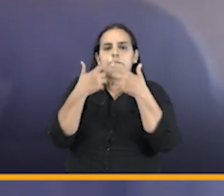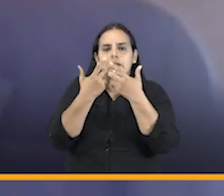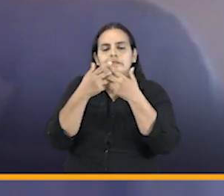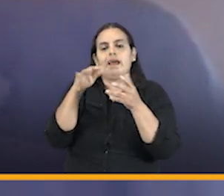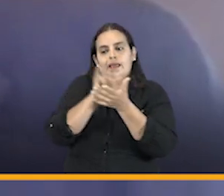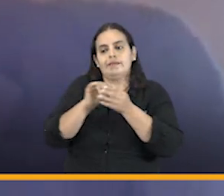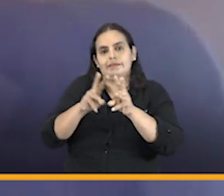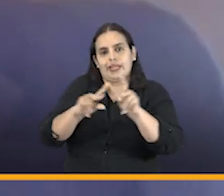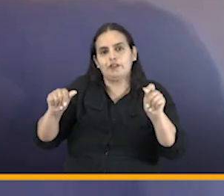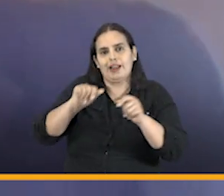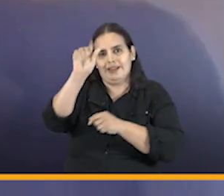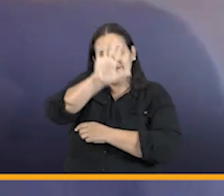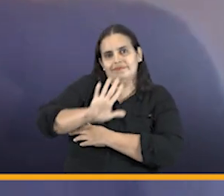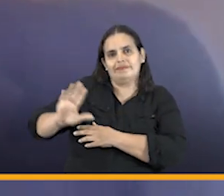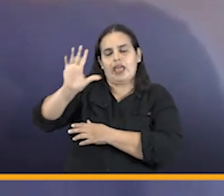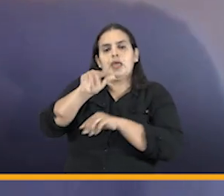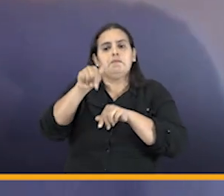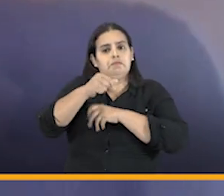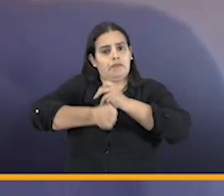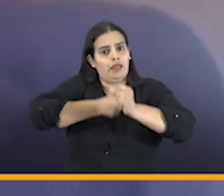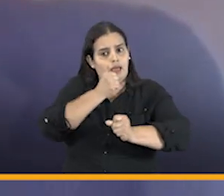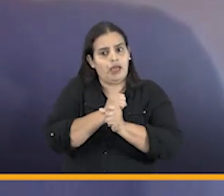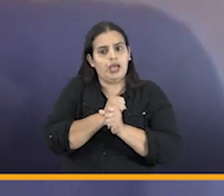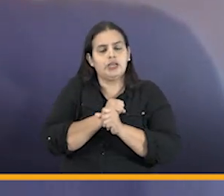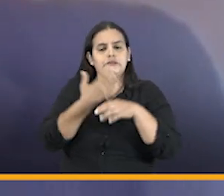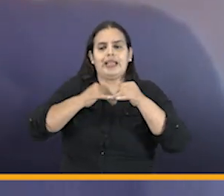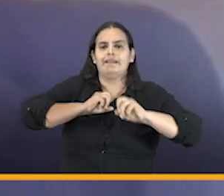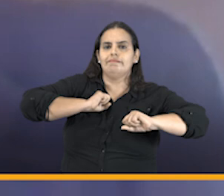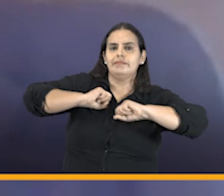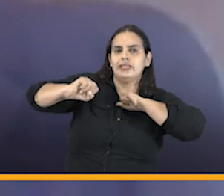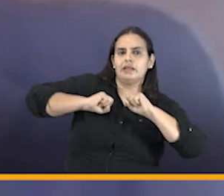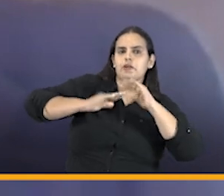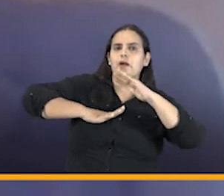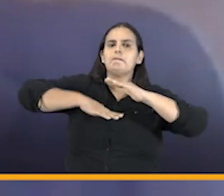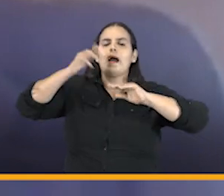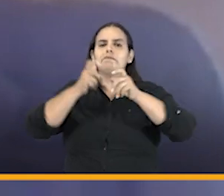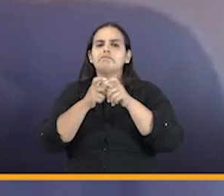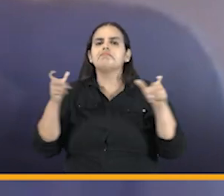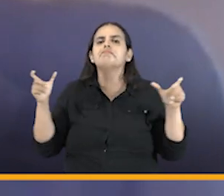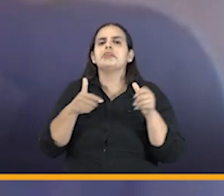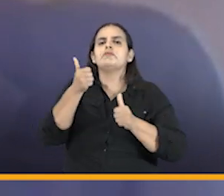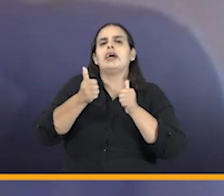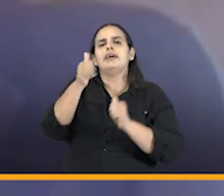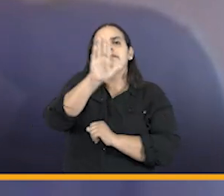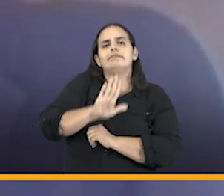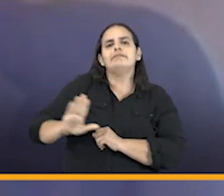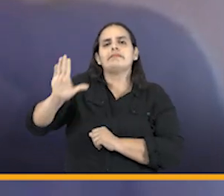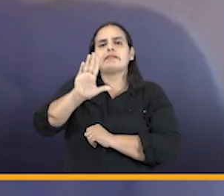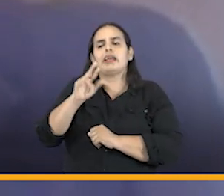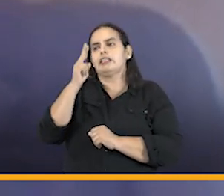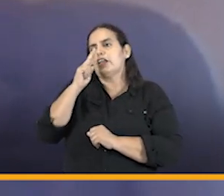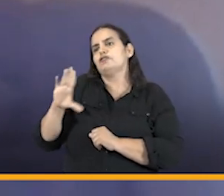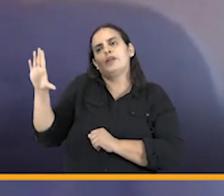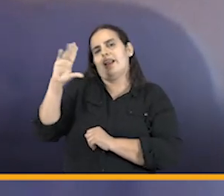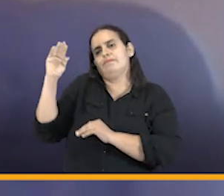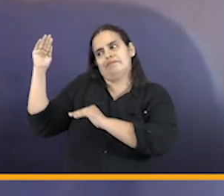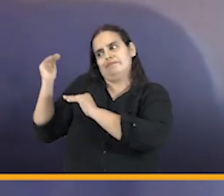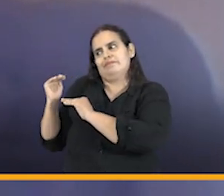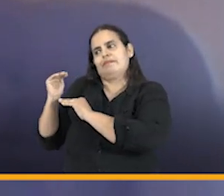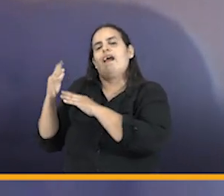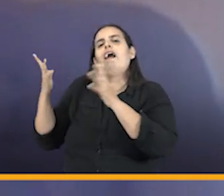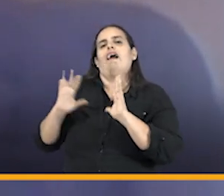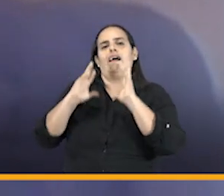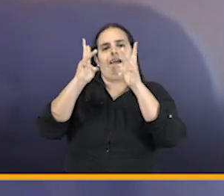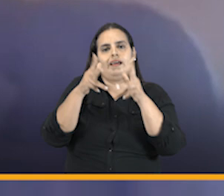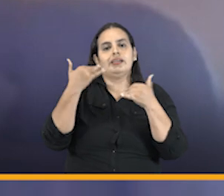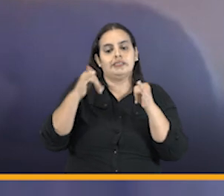territoriales pero este año estamos teniendo una dinámica mayor en entidades territoriales que nacionales de manera que